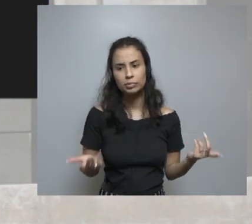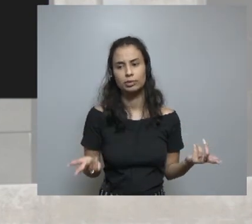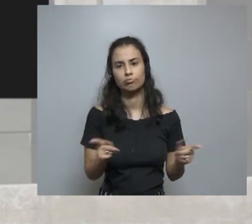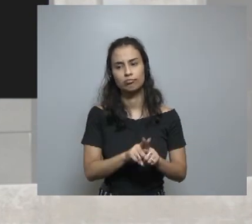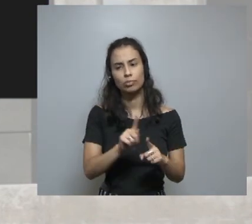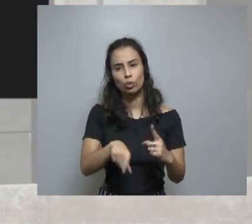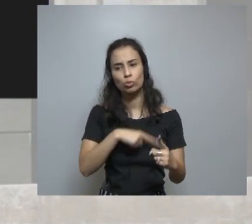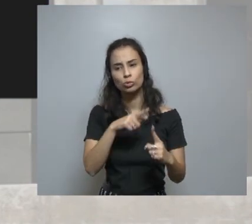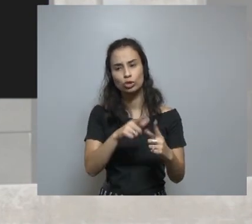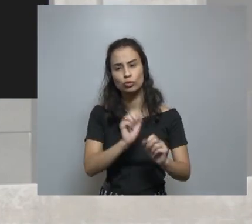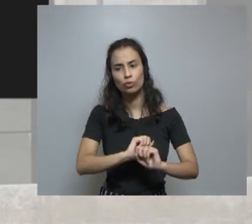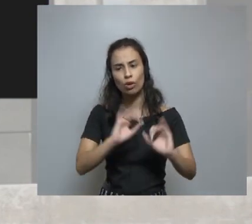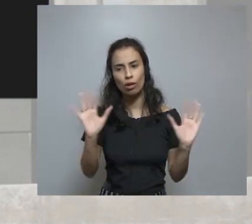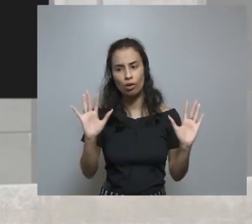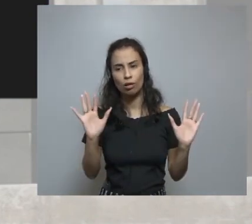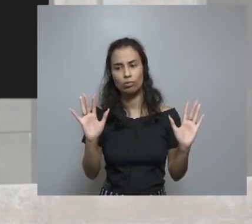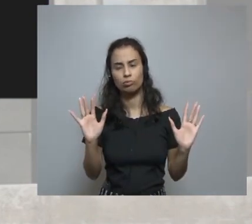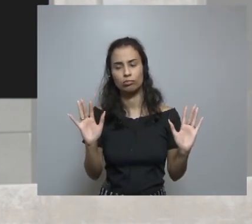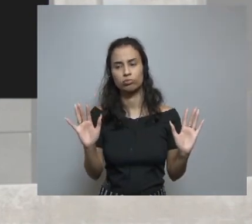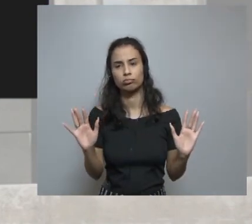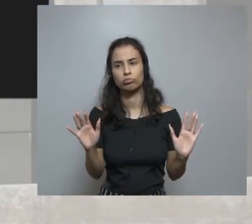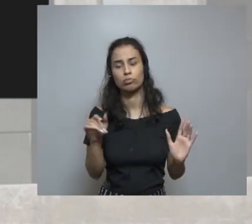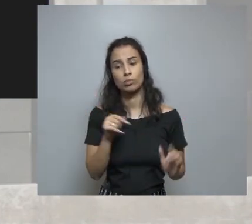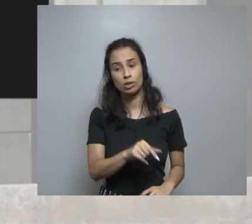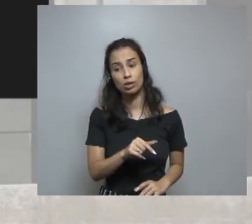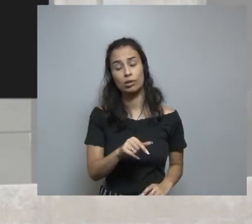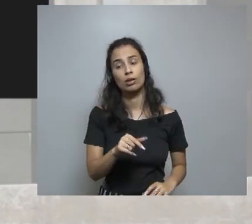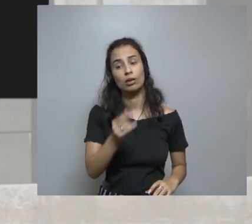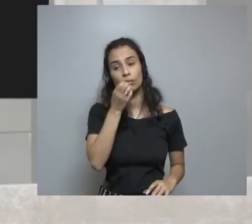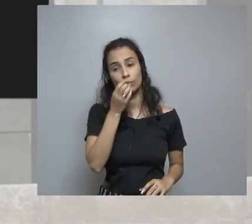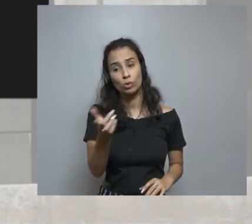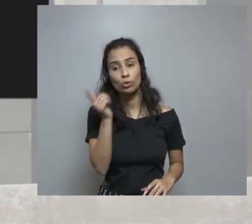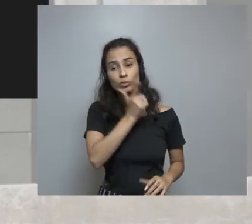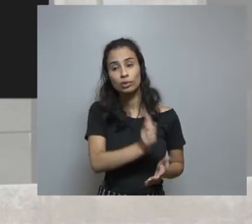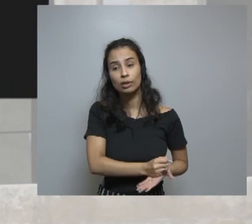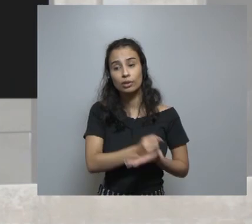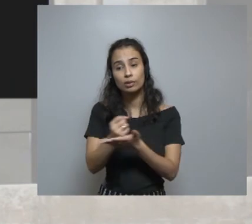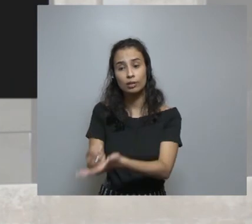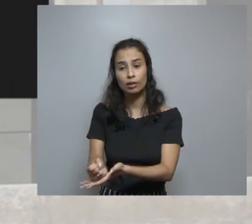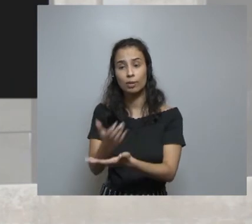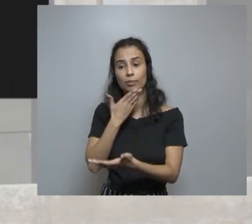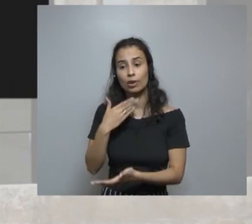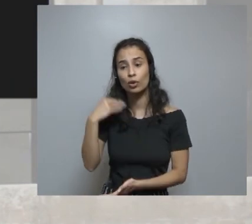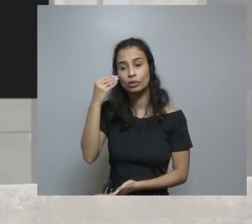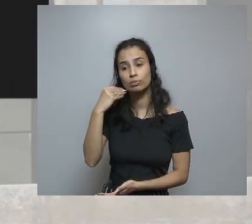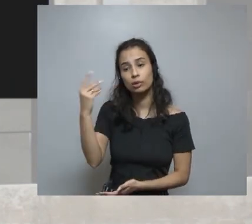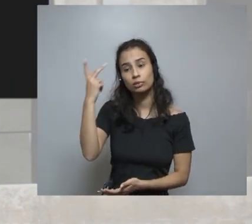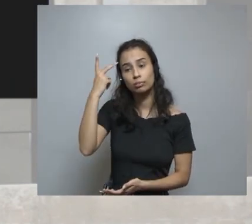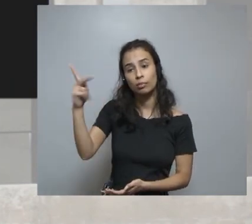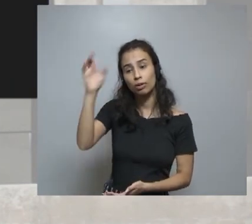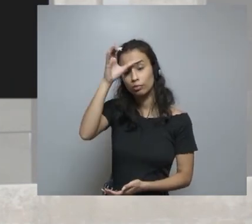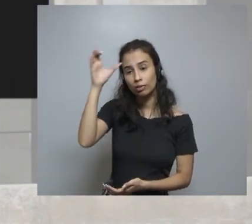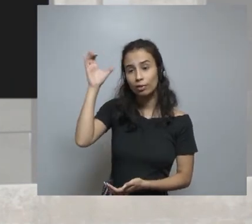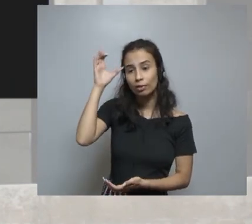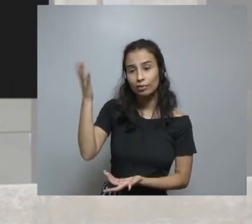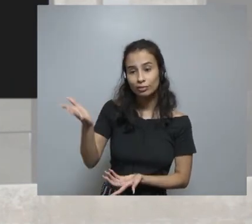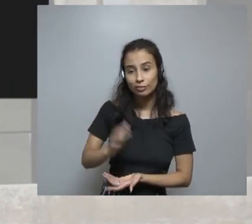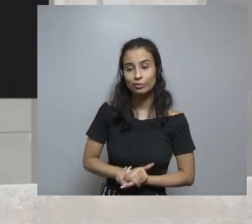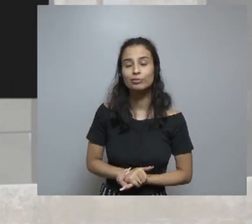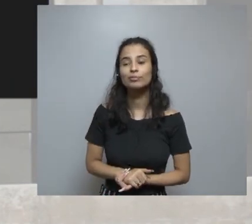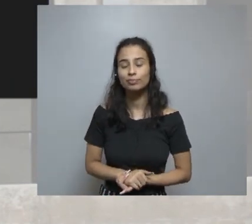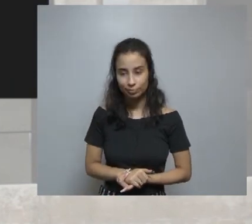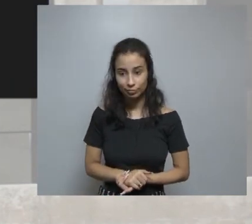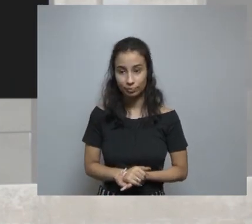suficiente, objetivos claros, esta es la forma como podemos entregar la mejor experiencia para el usuario.